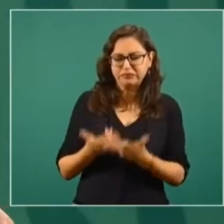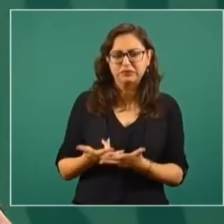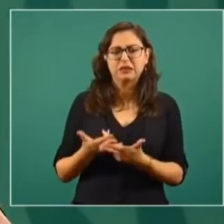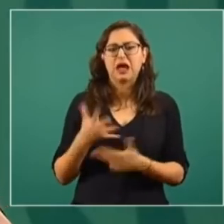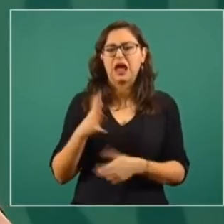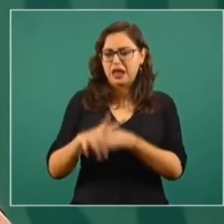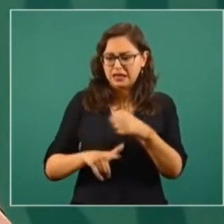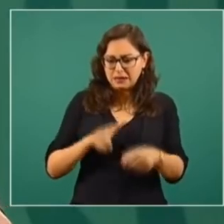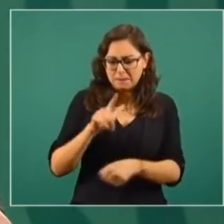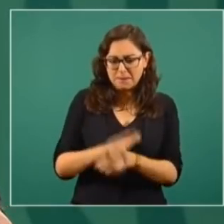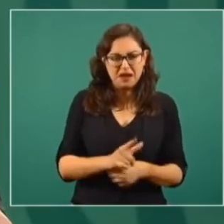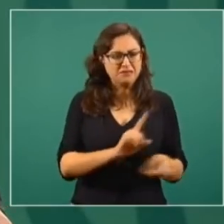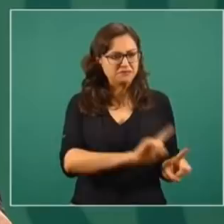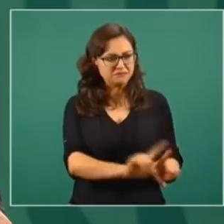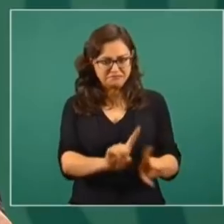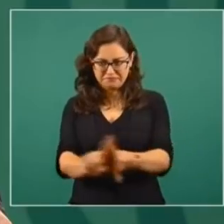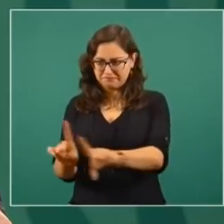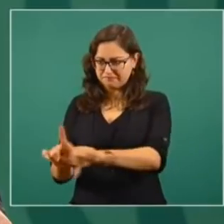los recursos